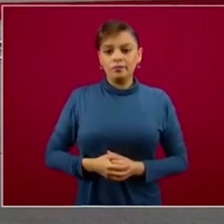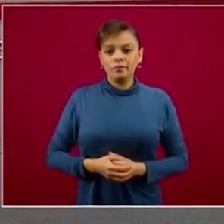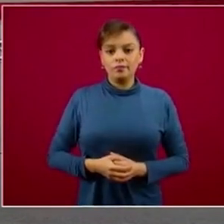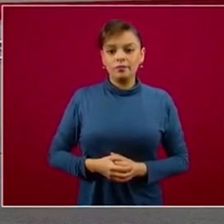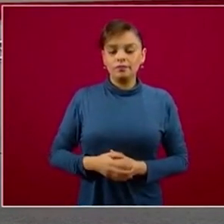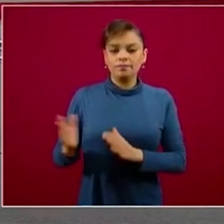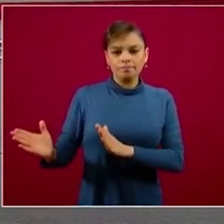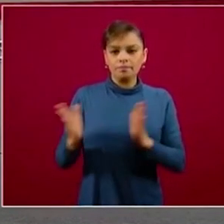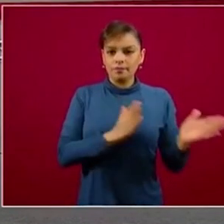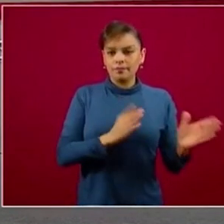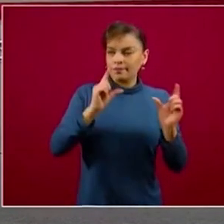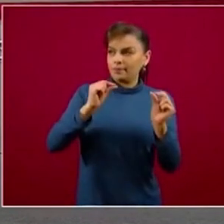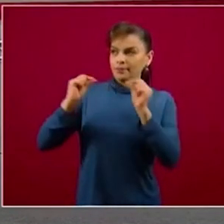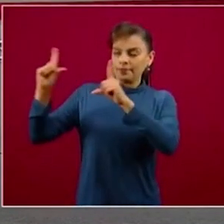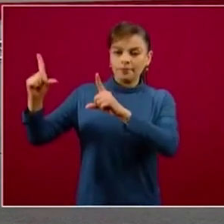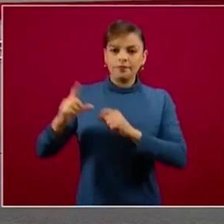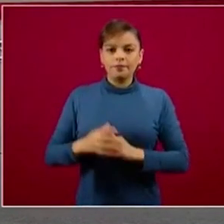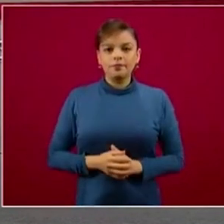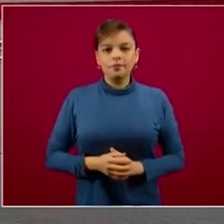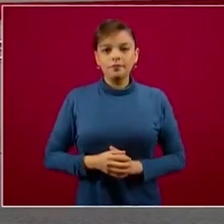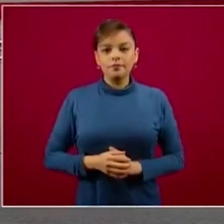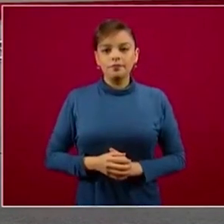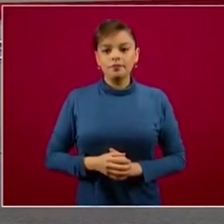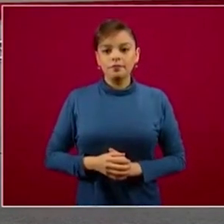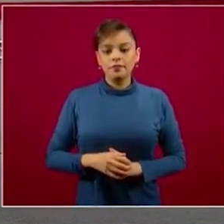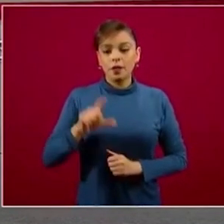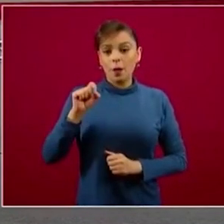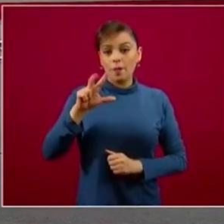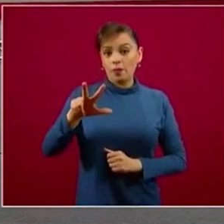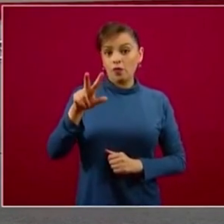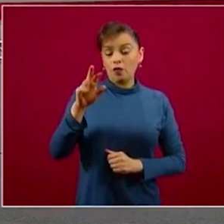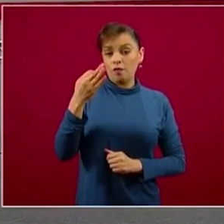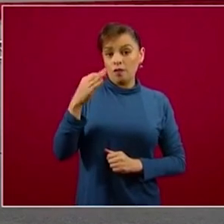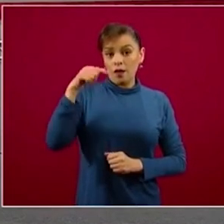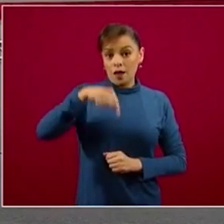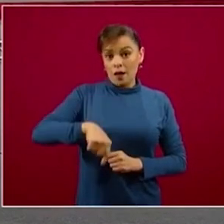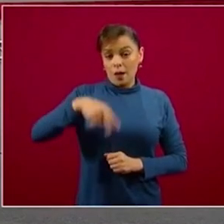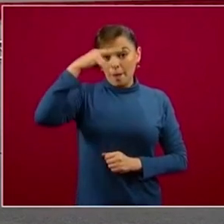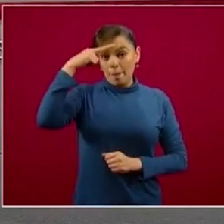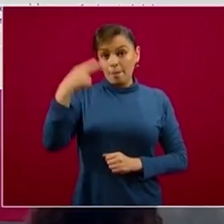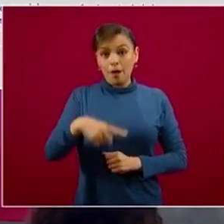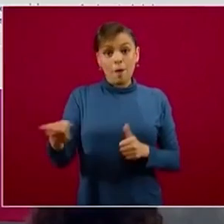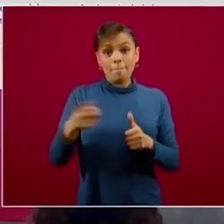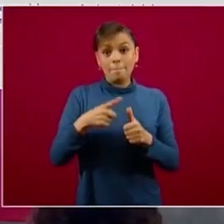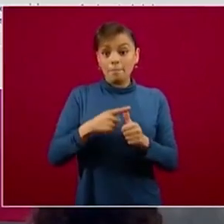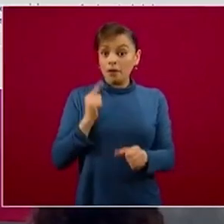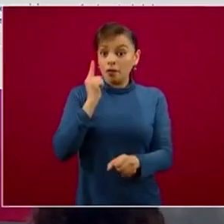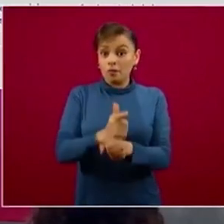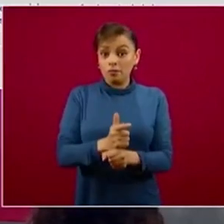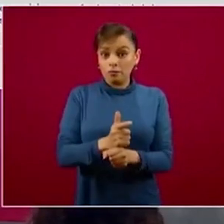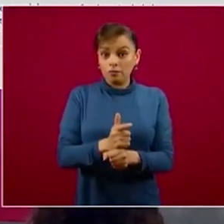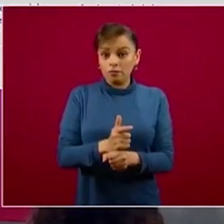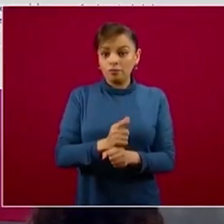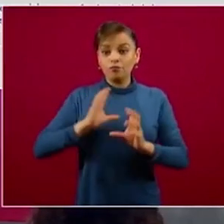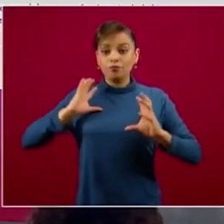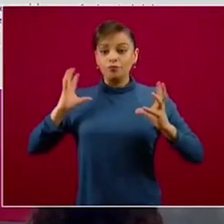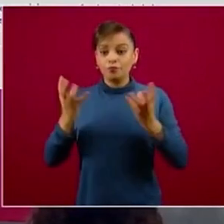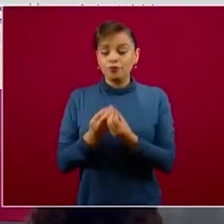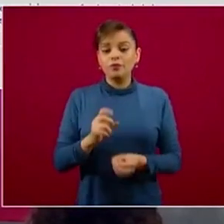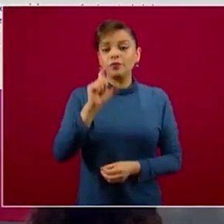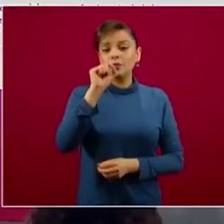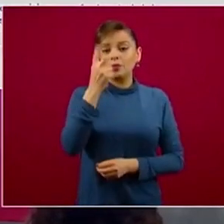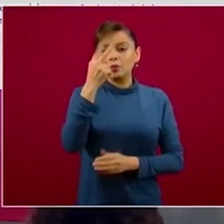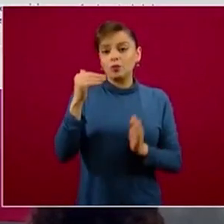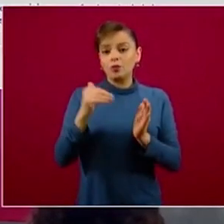En México, desde el primer caso que registramos el 28 de febrero, hemos tenido ya 22 mil 88 personas que han